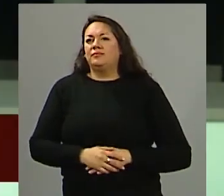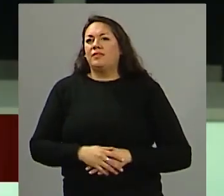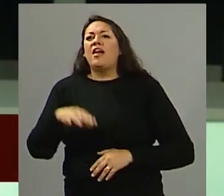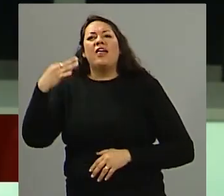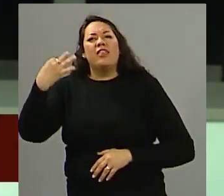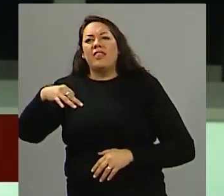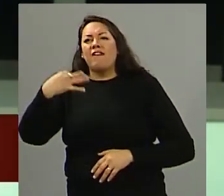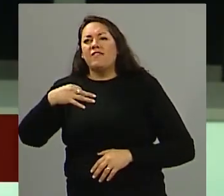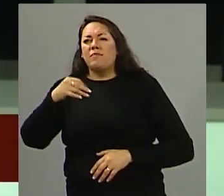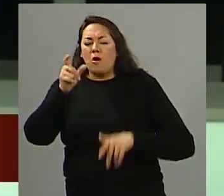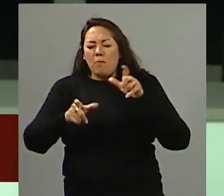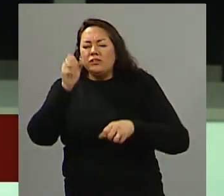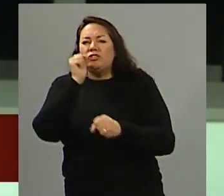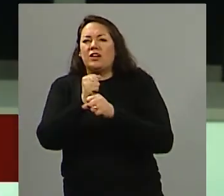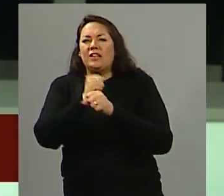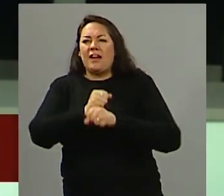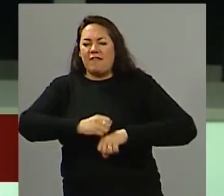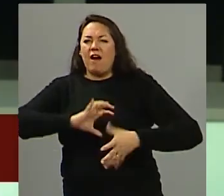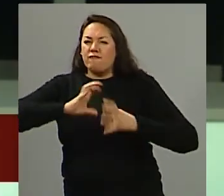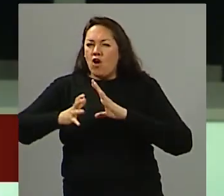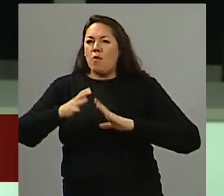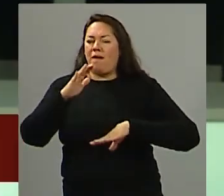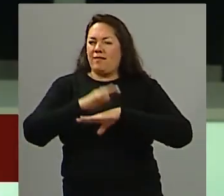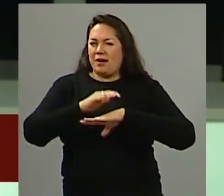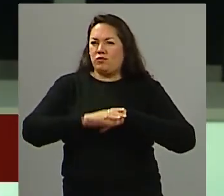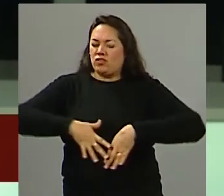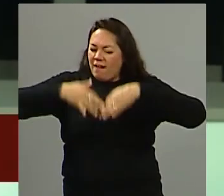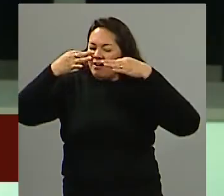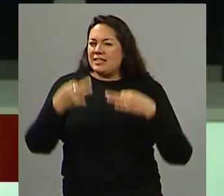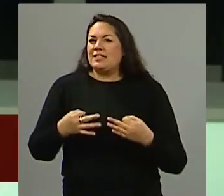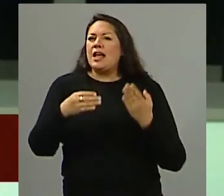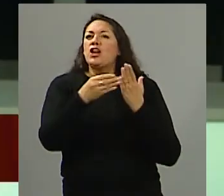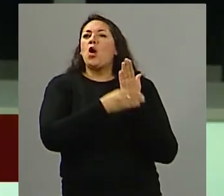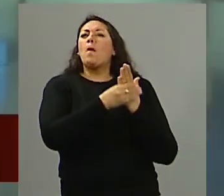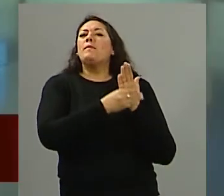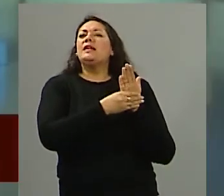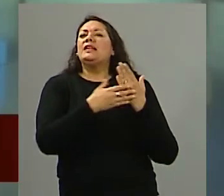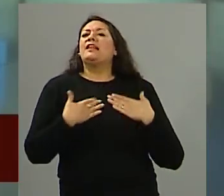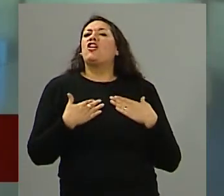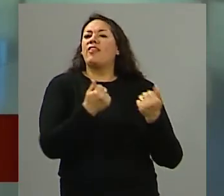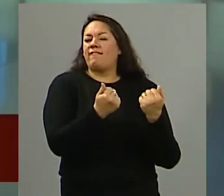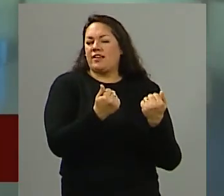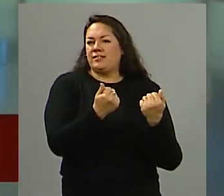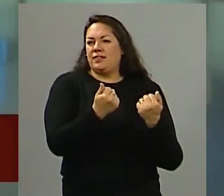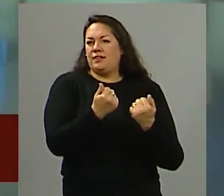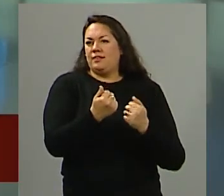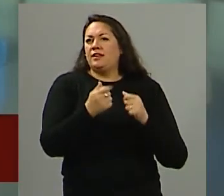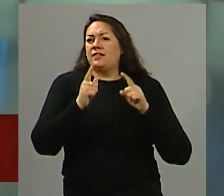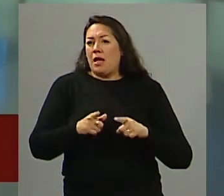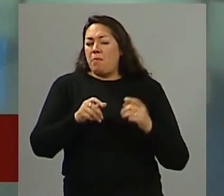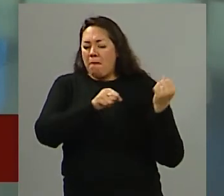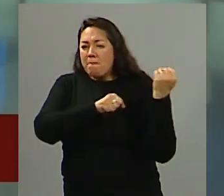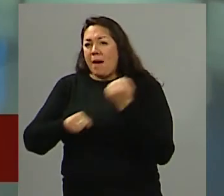especial por el trabajo serio responsable y rápido que ha hecho tanto el Ministerio de Defensa como también parques